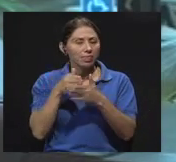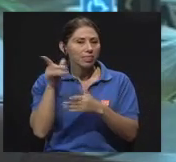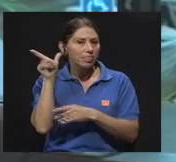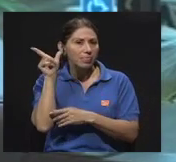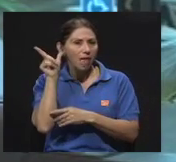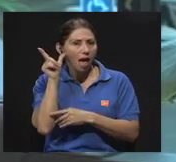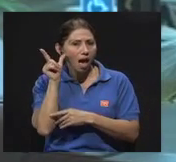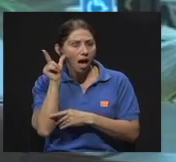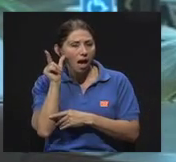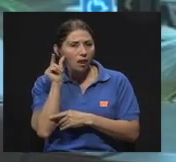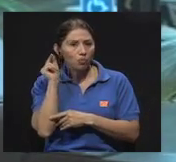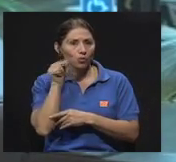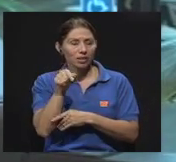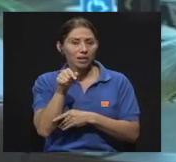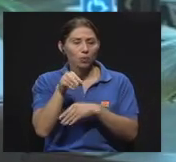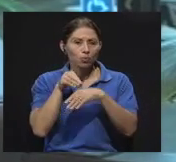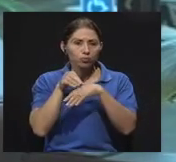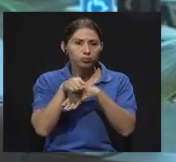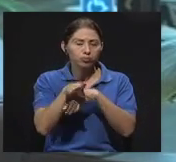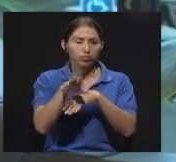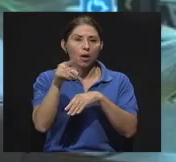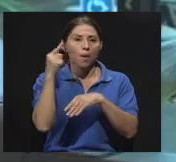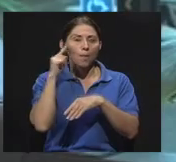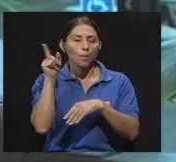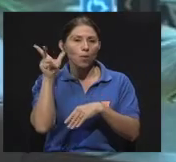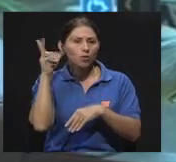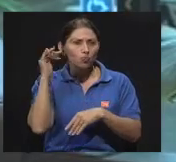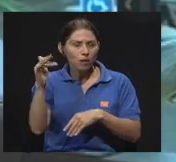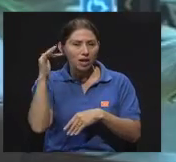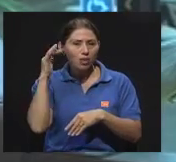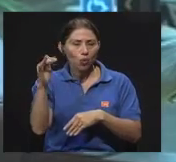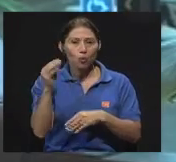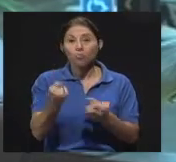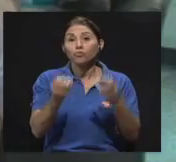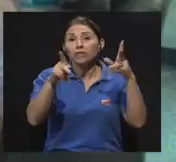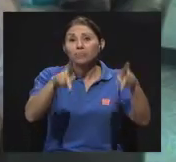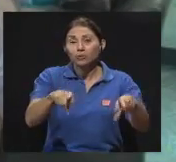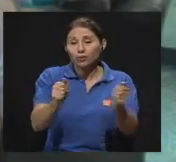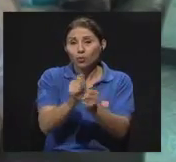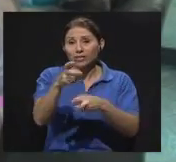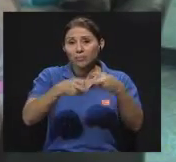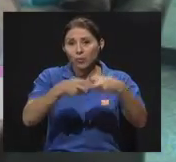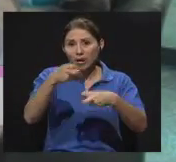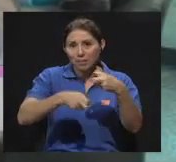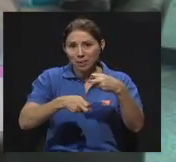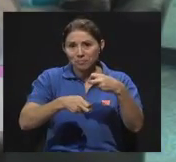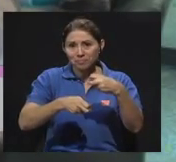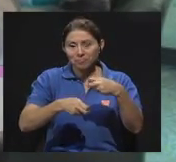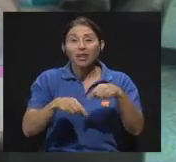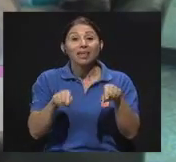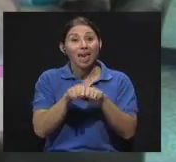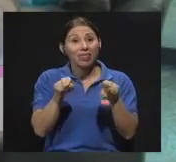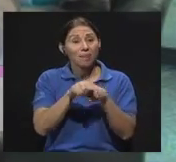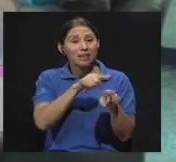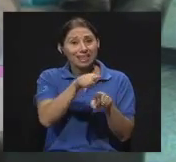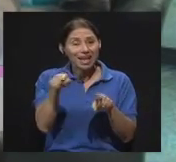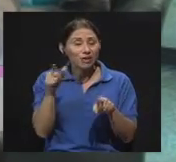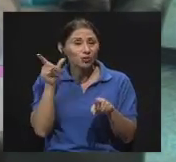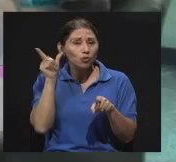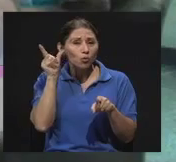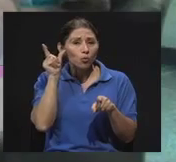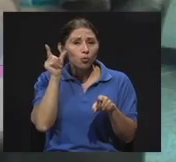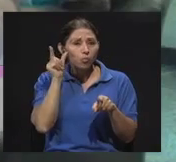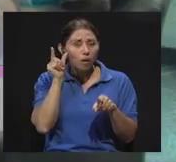inducido por ruido y hay una gran cantidad de personas que tienen ese problema. Que además de la sordera, sufren de